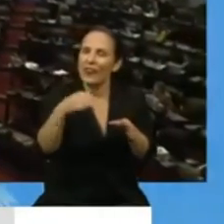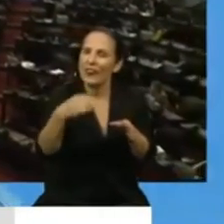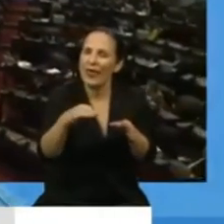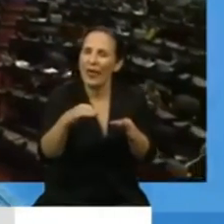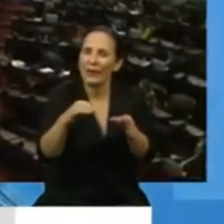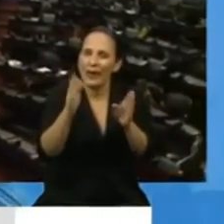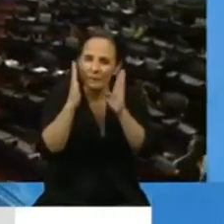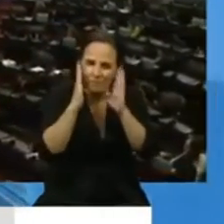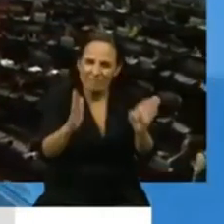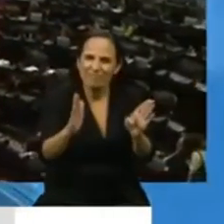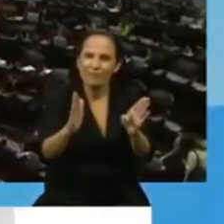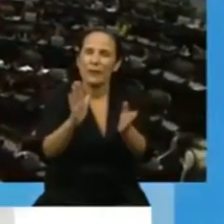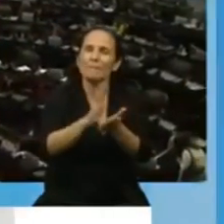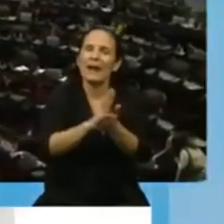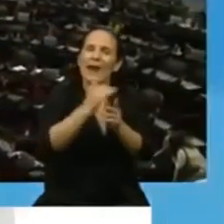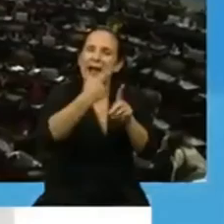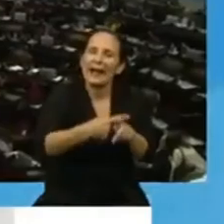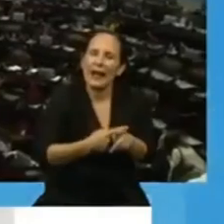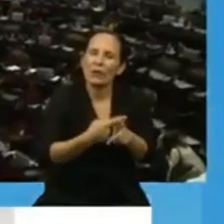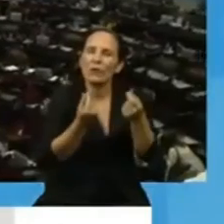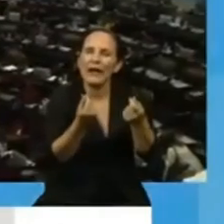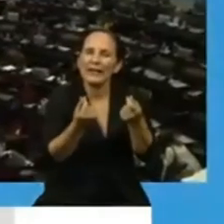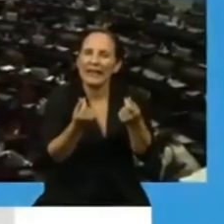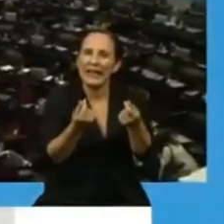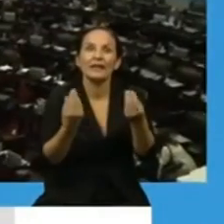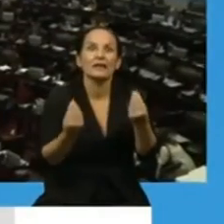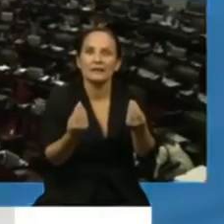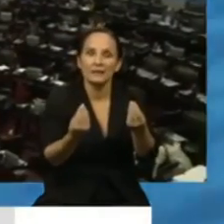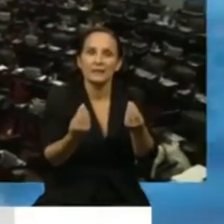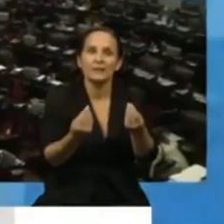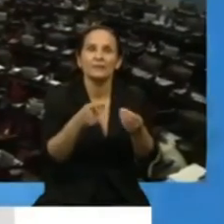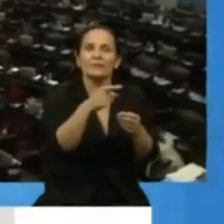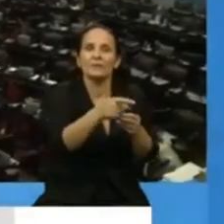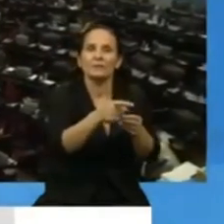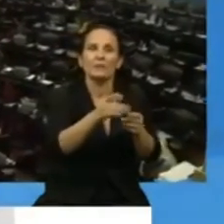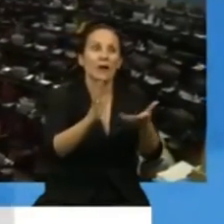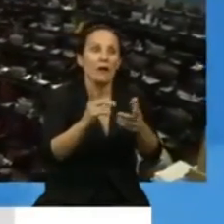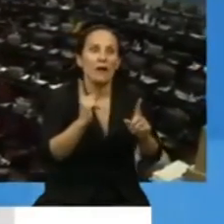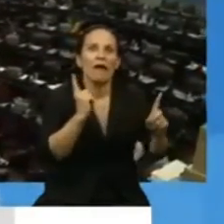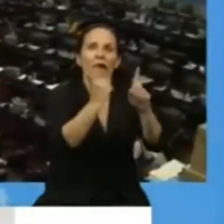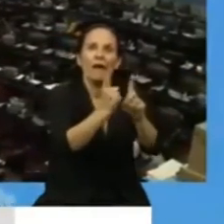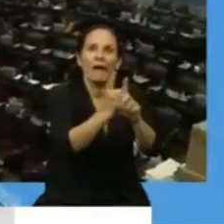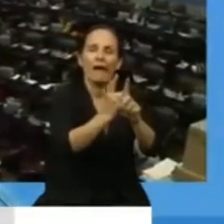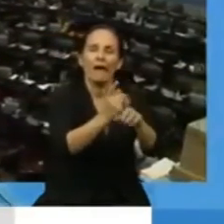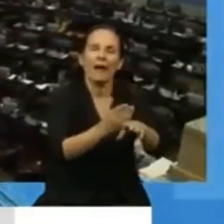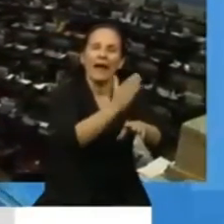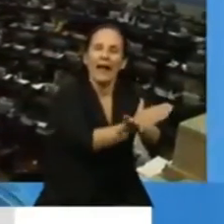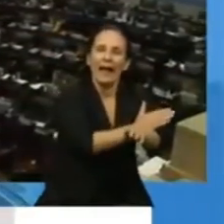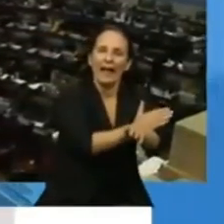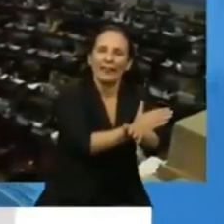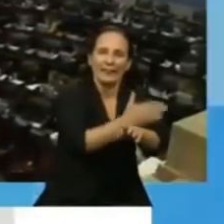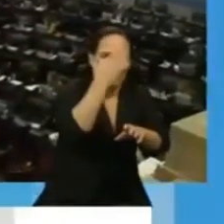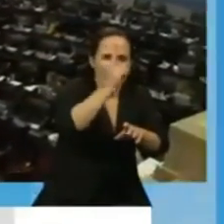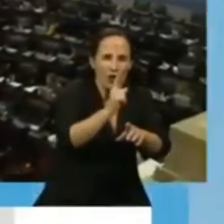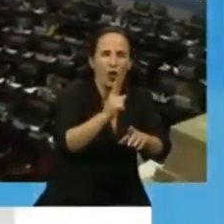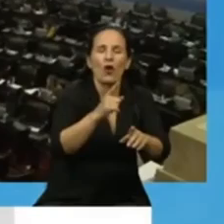cuenta para el cálculo de esa contraprestación, que son la atención de carácter preventivo y las prácticas diagnósticas y